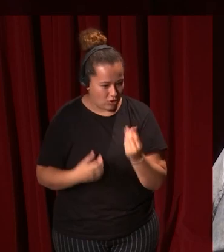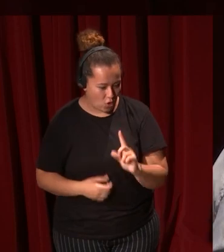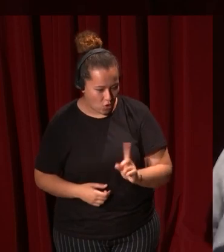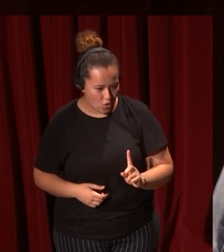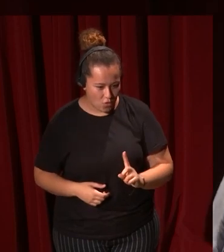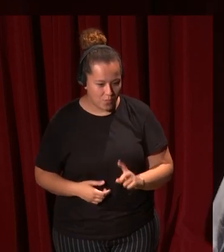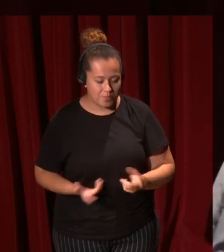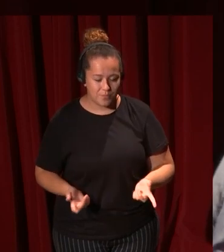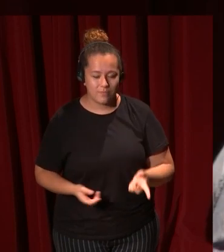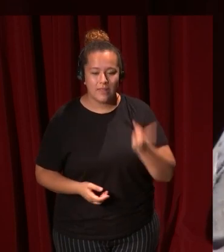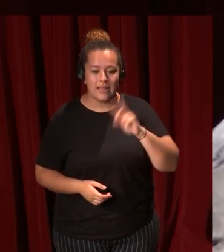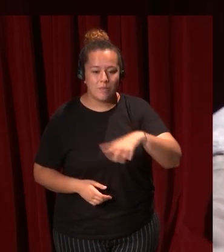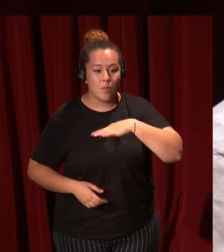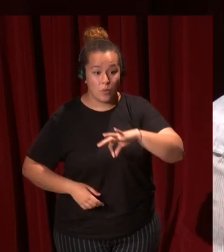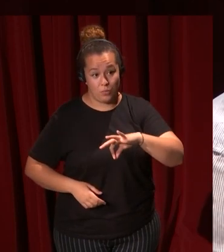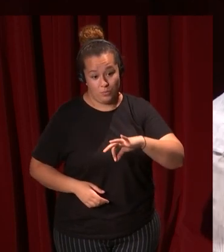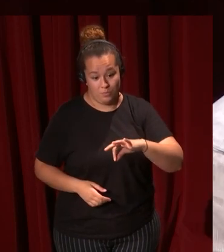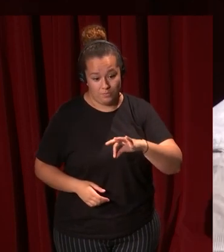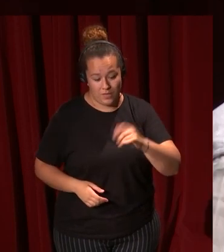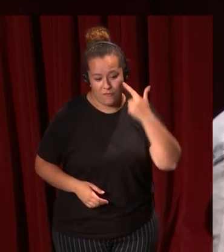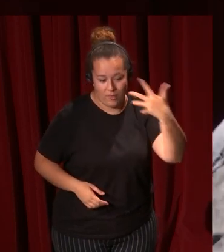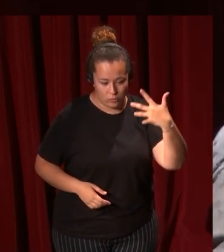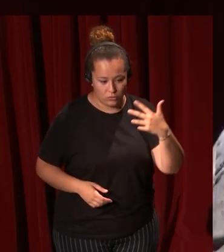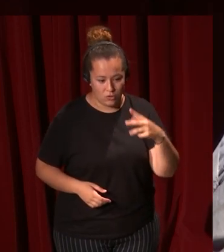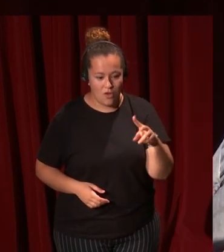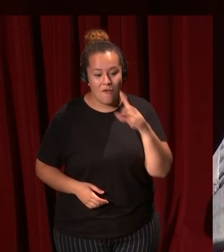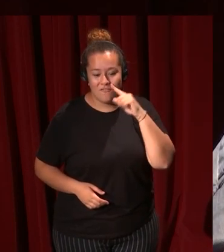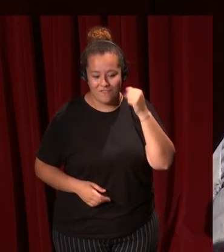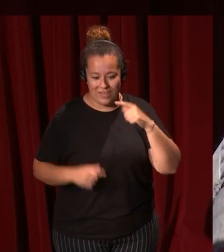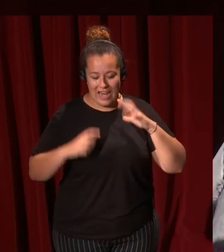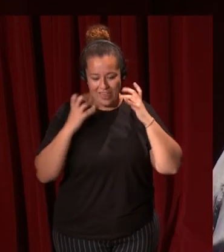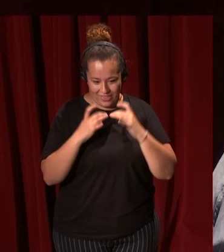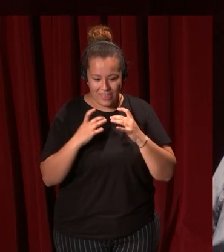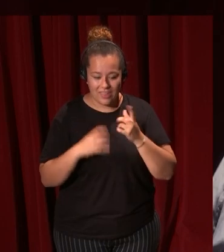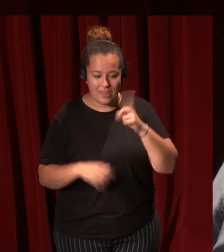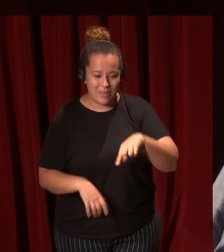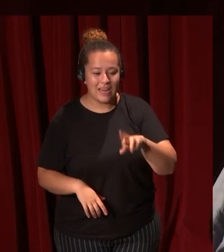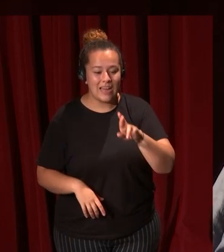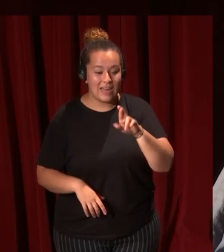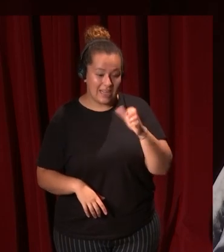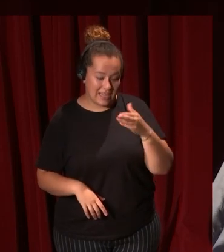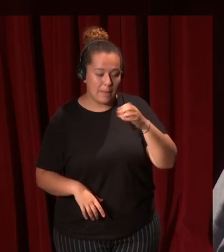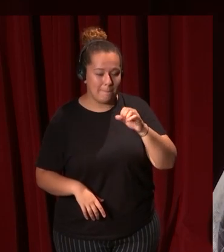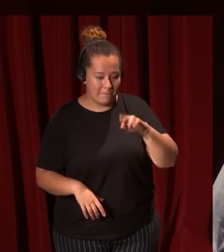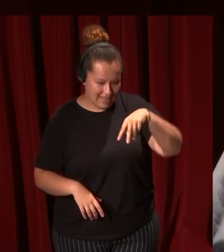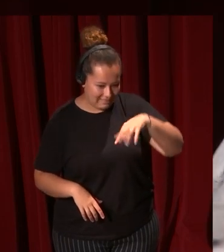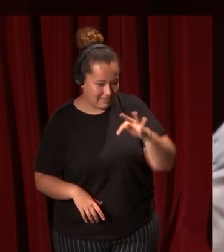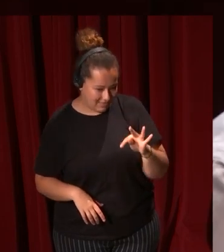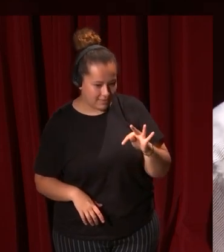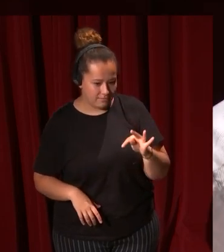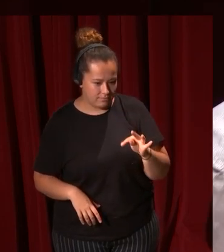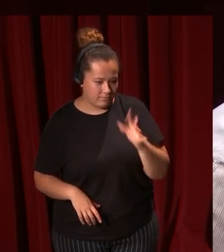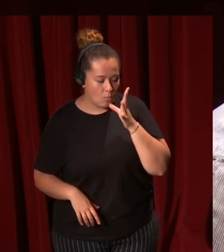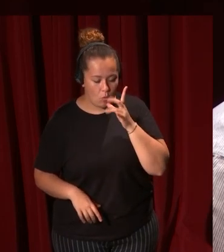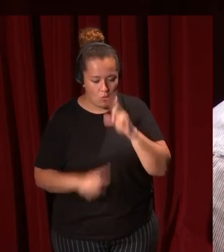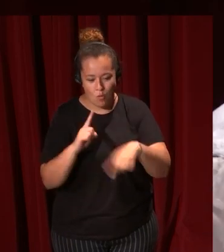ella también puede ser por el prestigio de Velázquez y Rembrandt que hacen que se convierten en pintores muy imitados por generaciones posteriores bueno sea